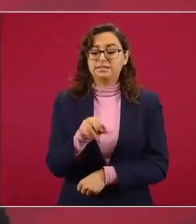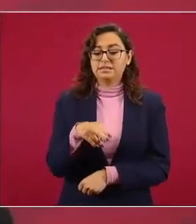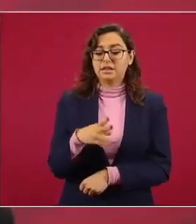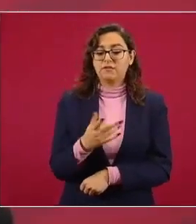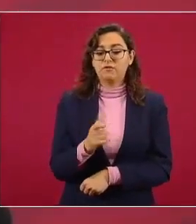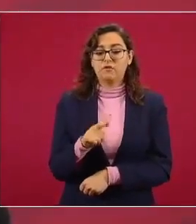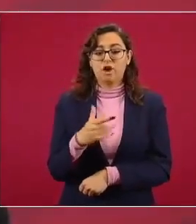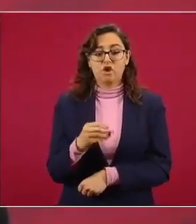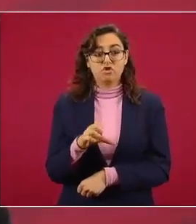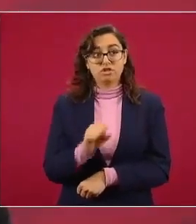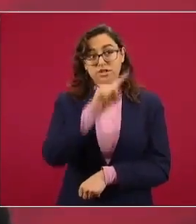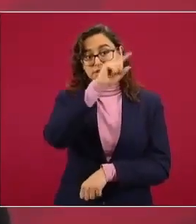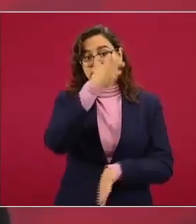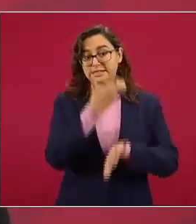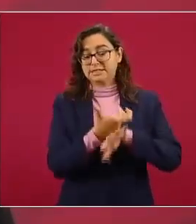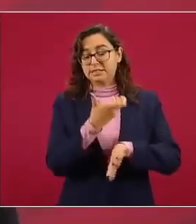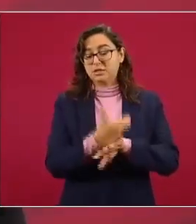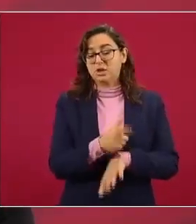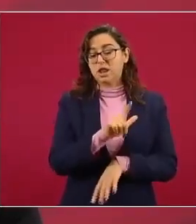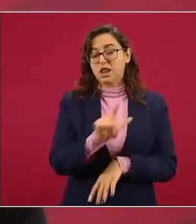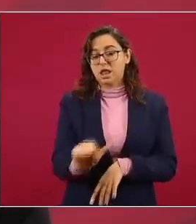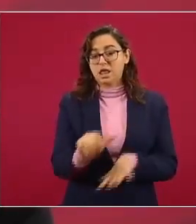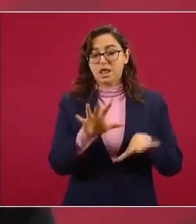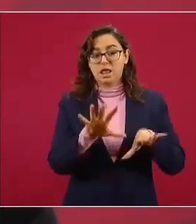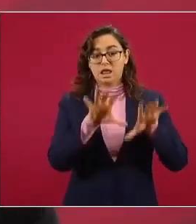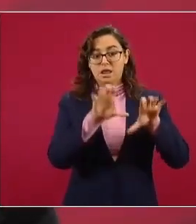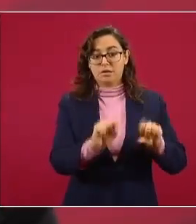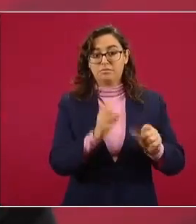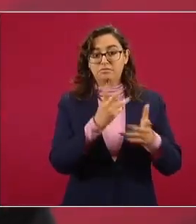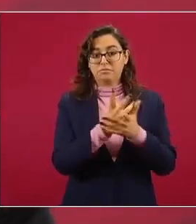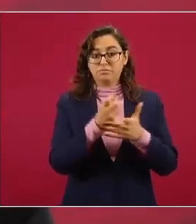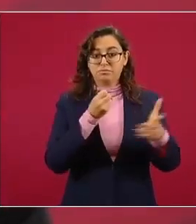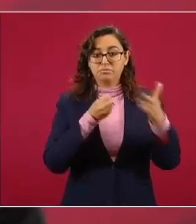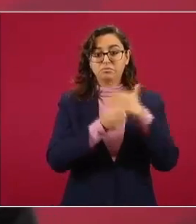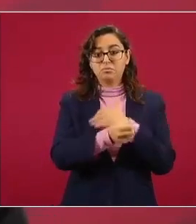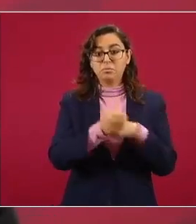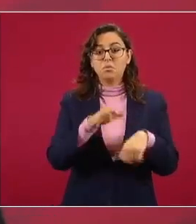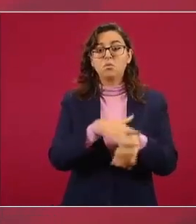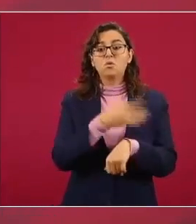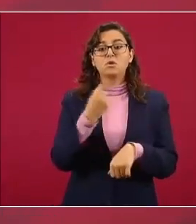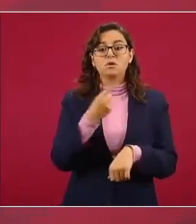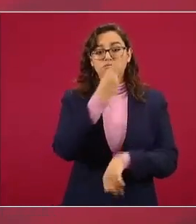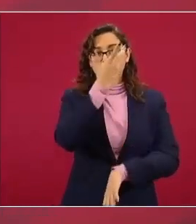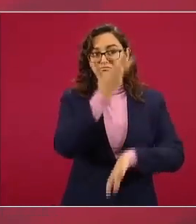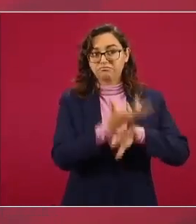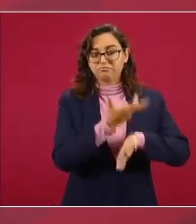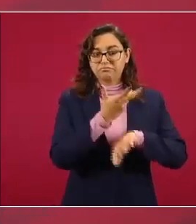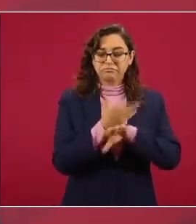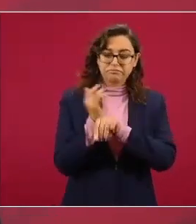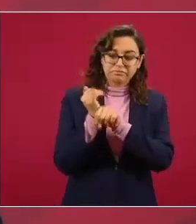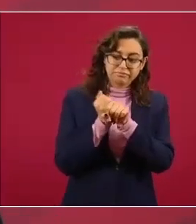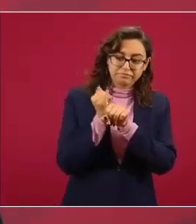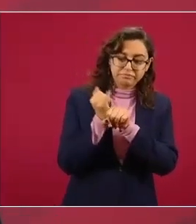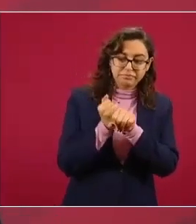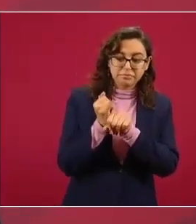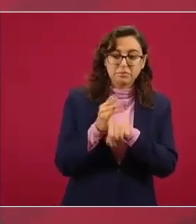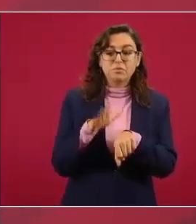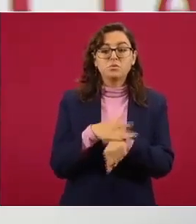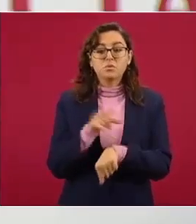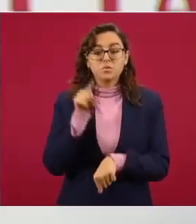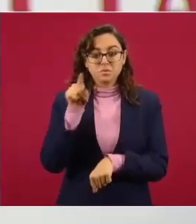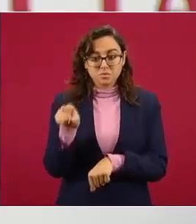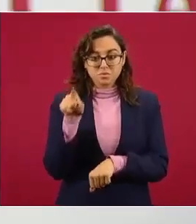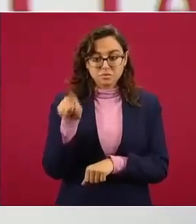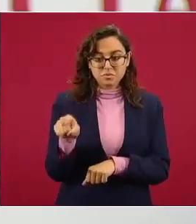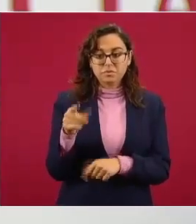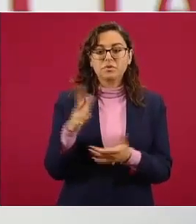Ángeles California por cargos estadounidenses de conspiración para fabricar importar y distribuir